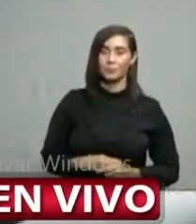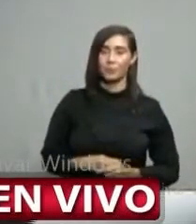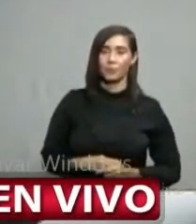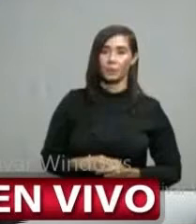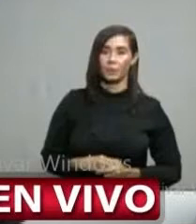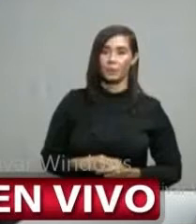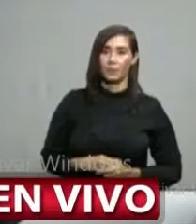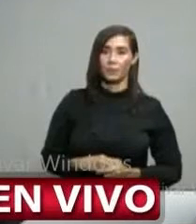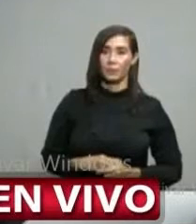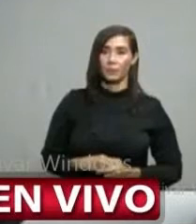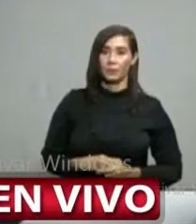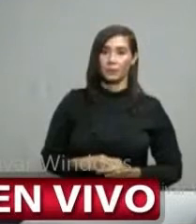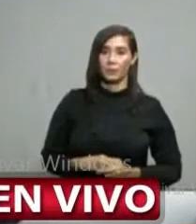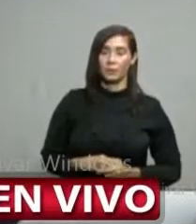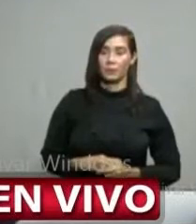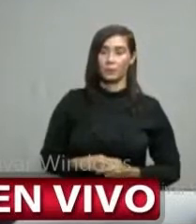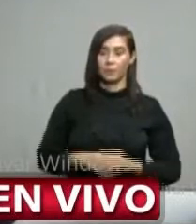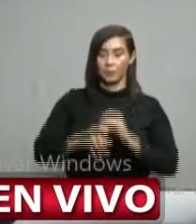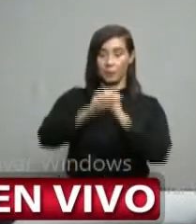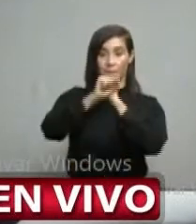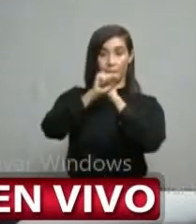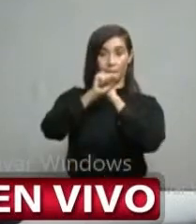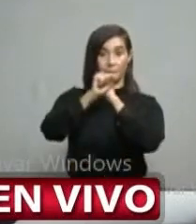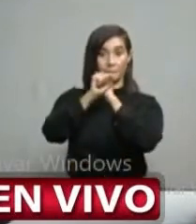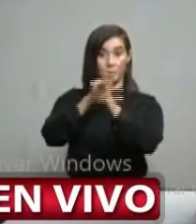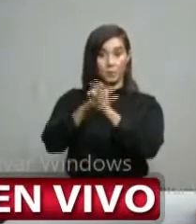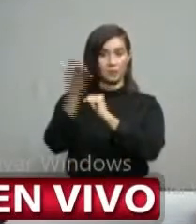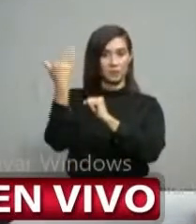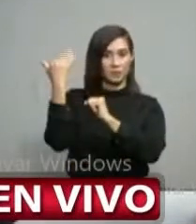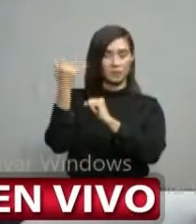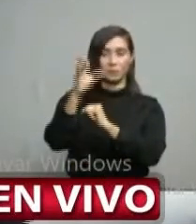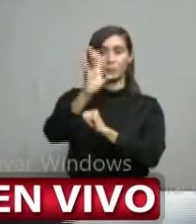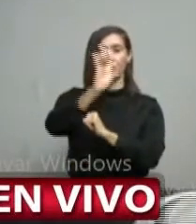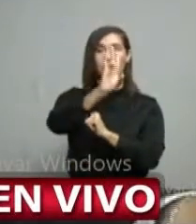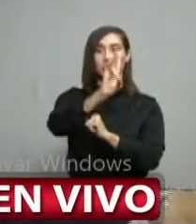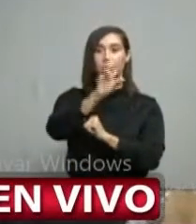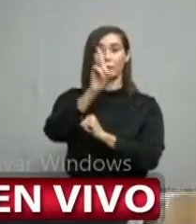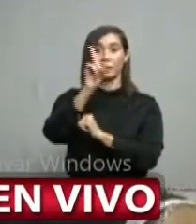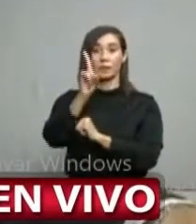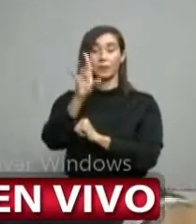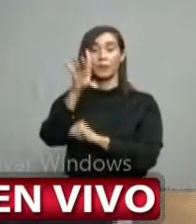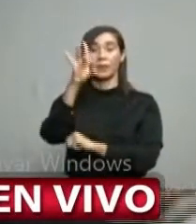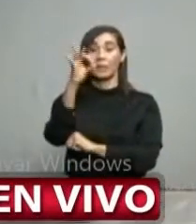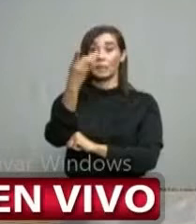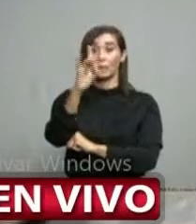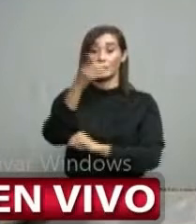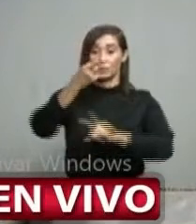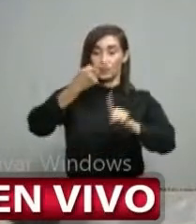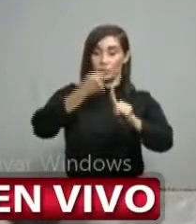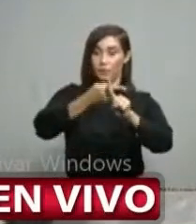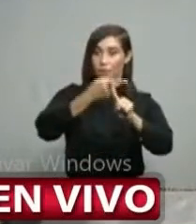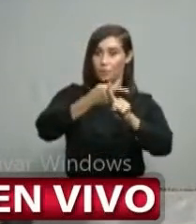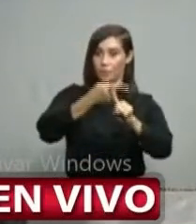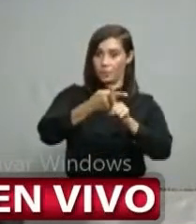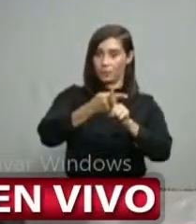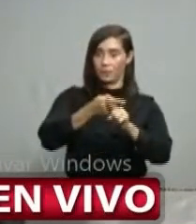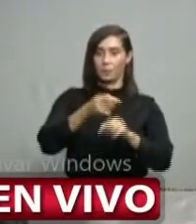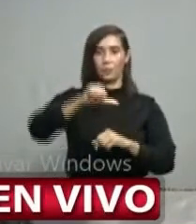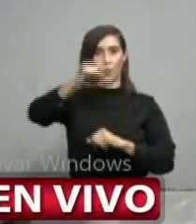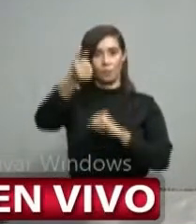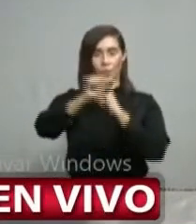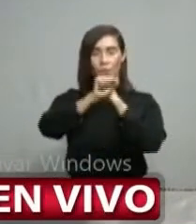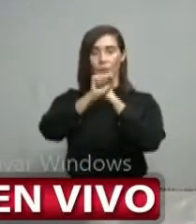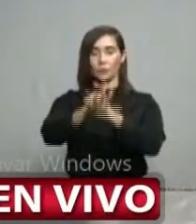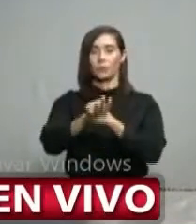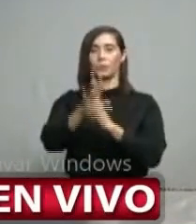Resulta que en el boletín número 71 tenía 18 casos, en el 72